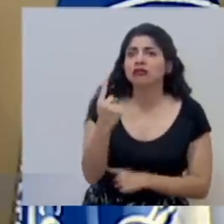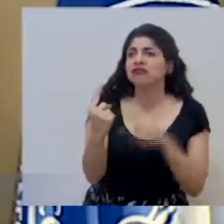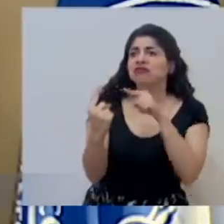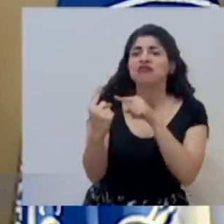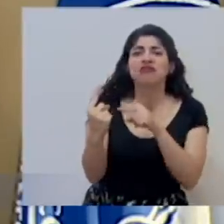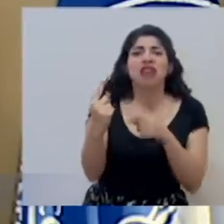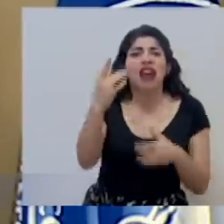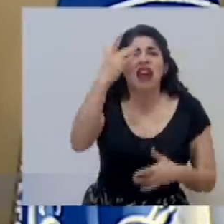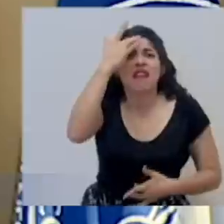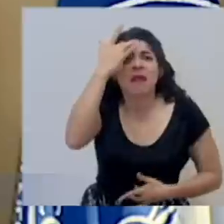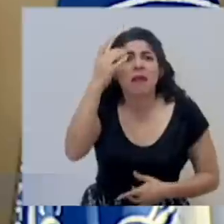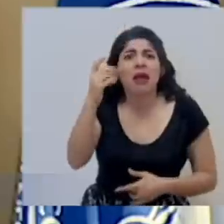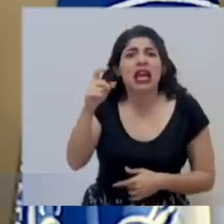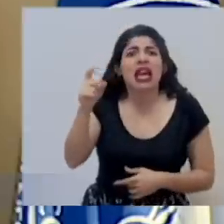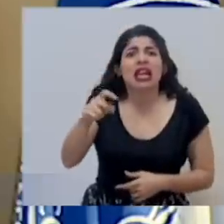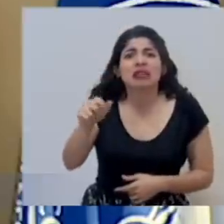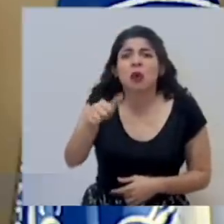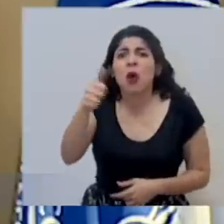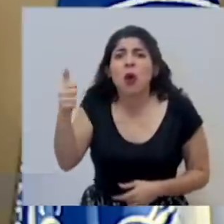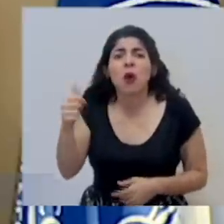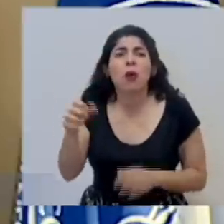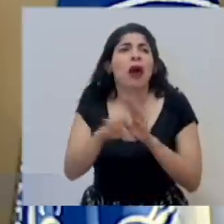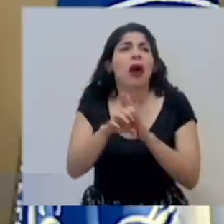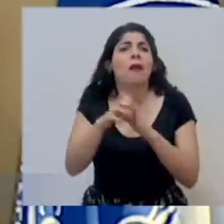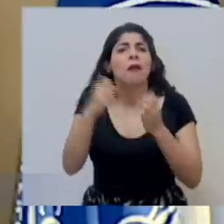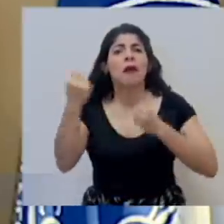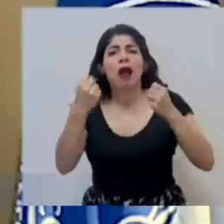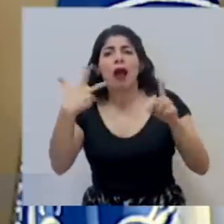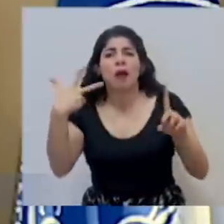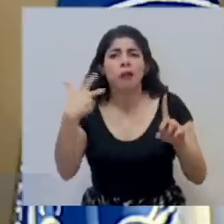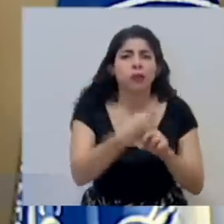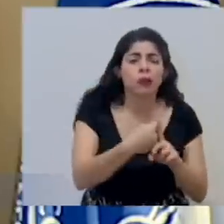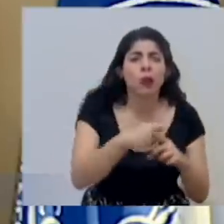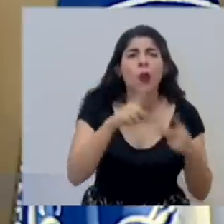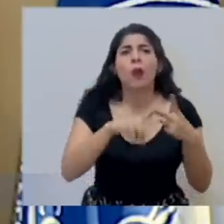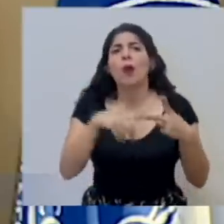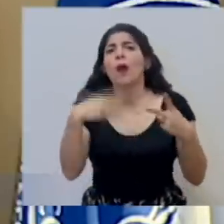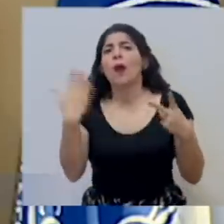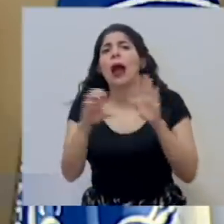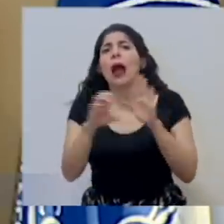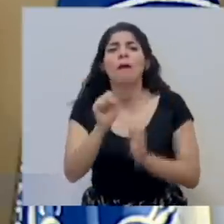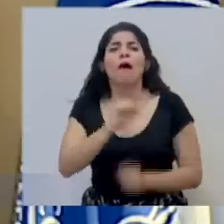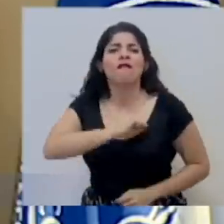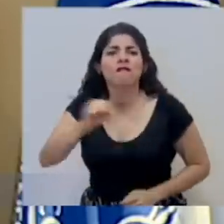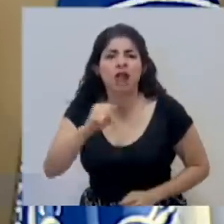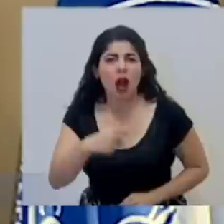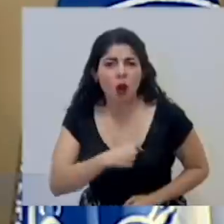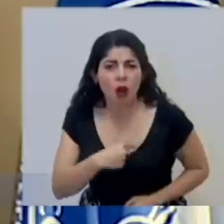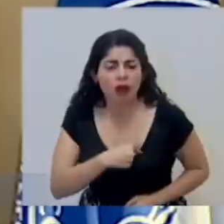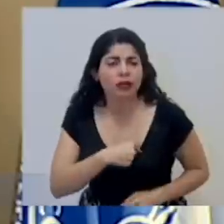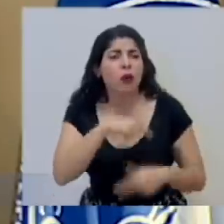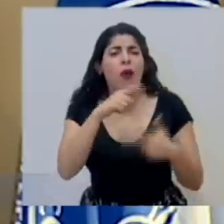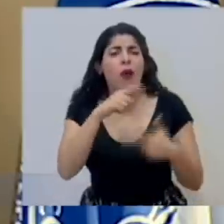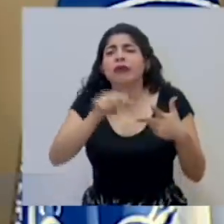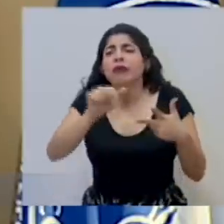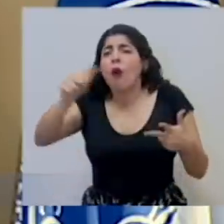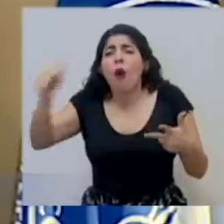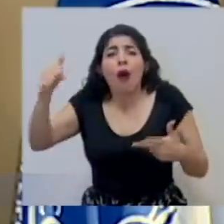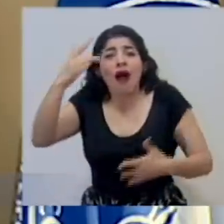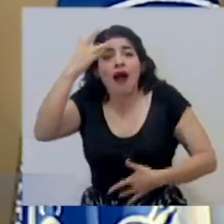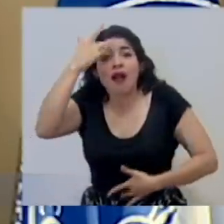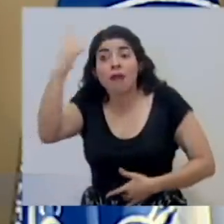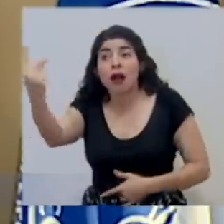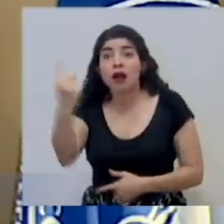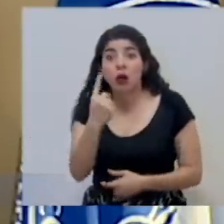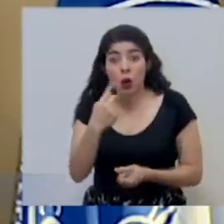por cualquier otra necesidad, llámese accidente de tránsito, llámese infarto o cualquier otro